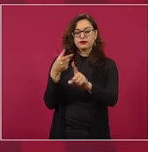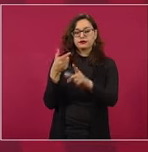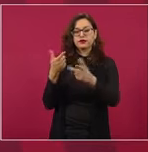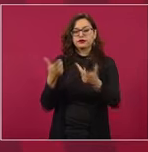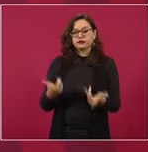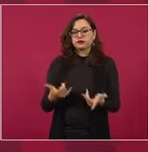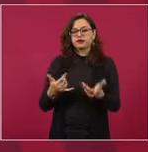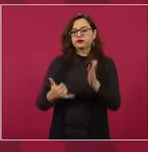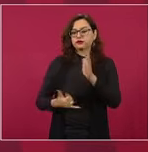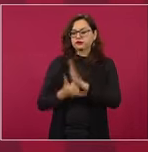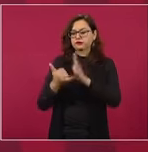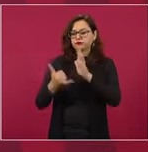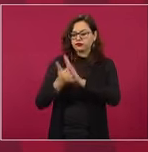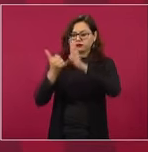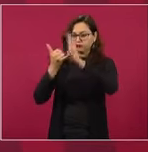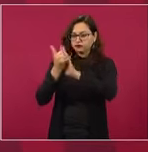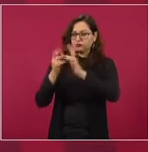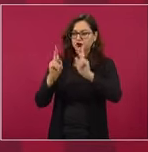concesión para cobrar,